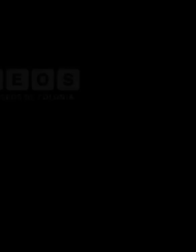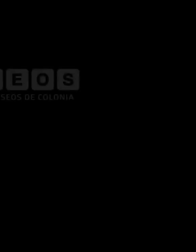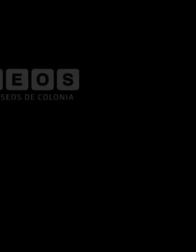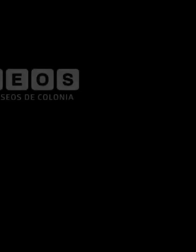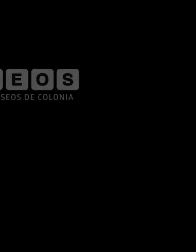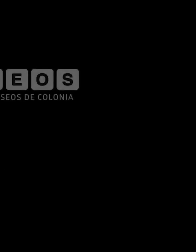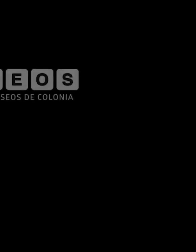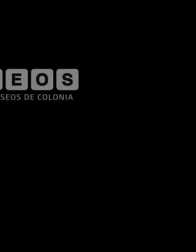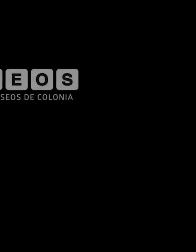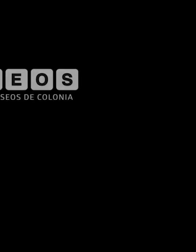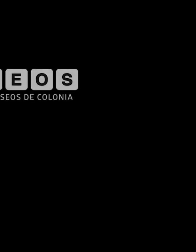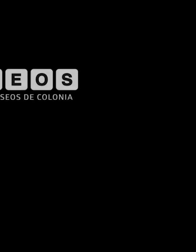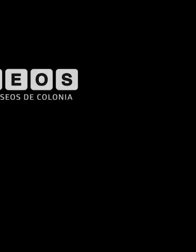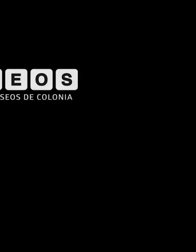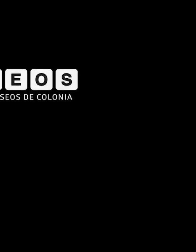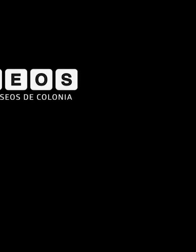Filme Uruguay Vídeo!